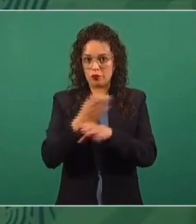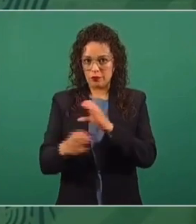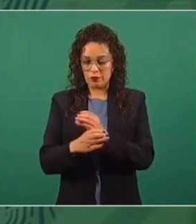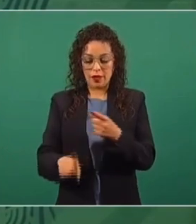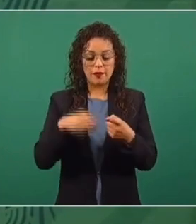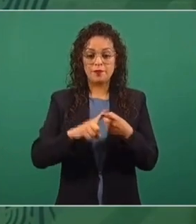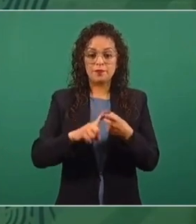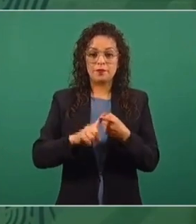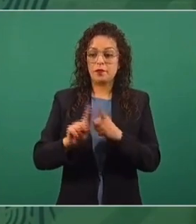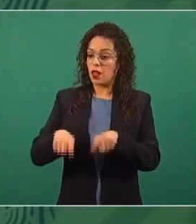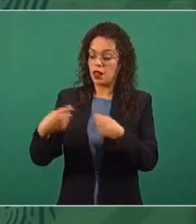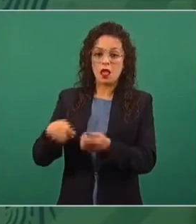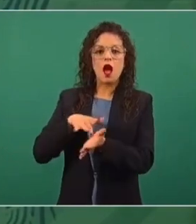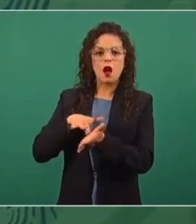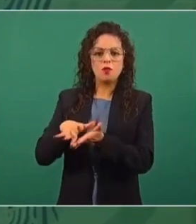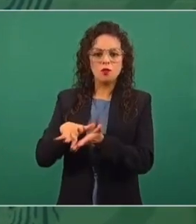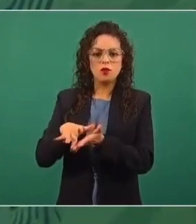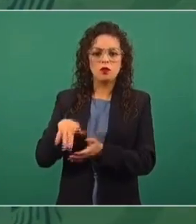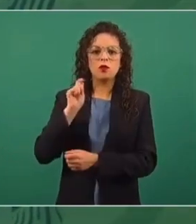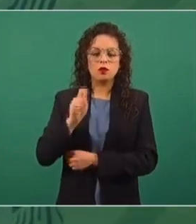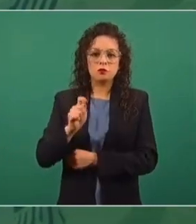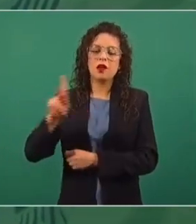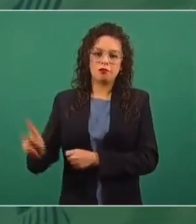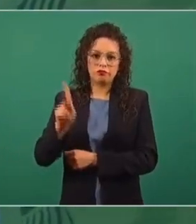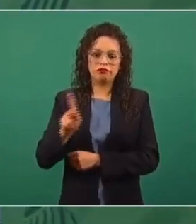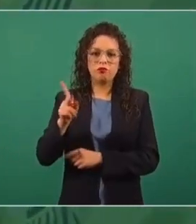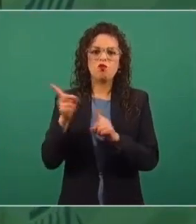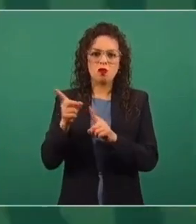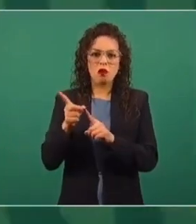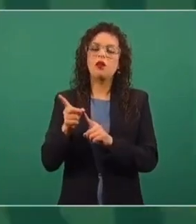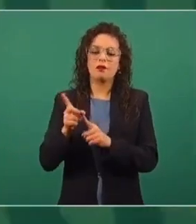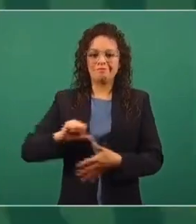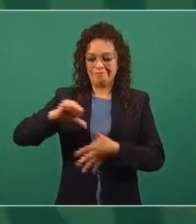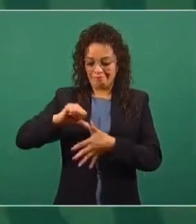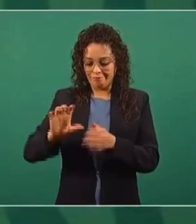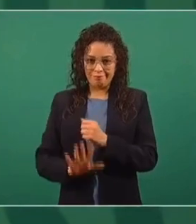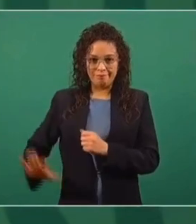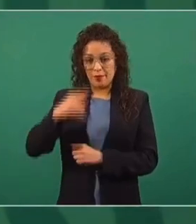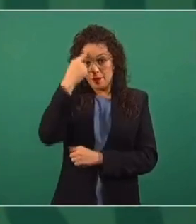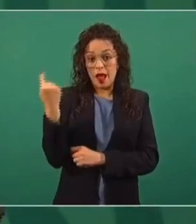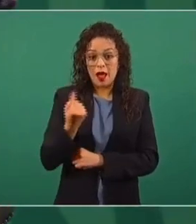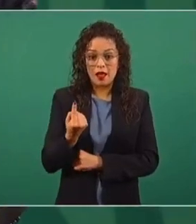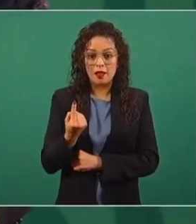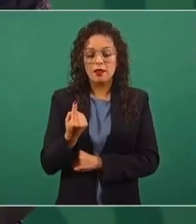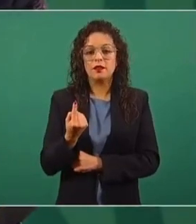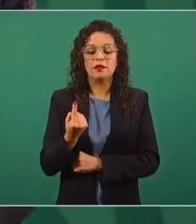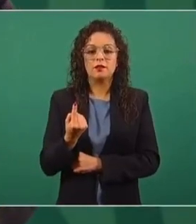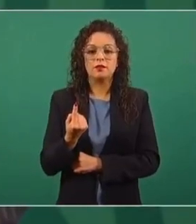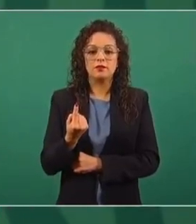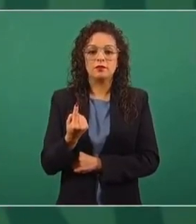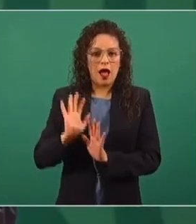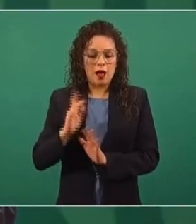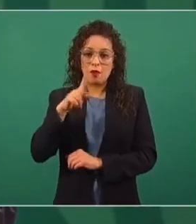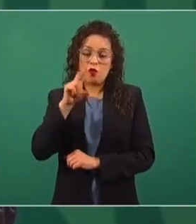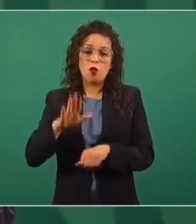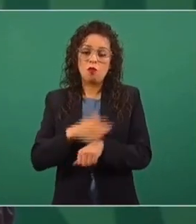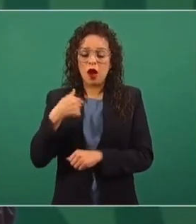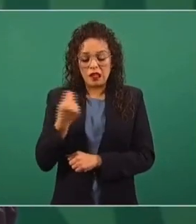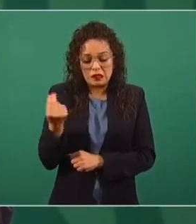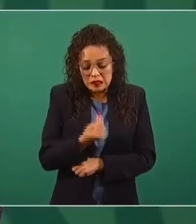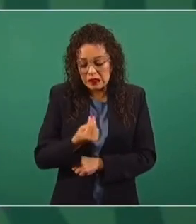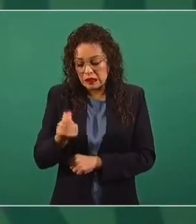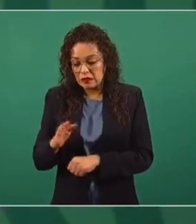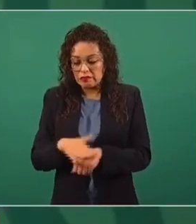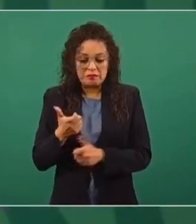a los pueblos de los países centroamericanos para que nadie se vea obligado a migrar los